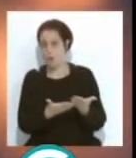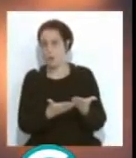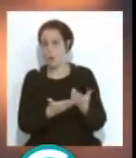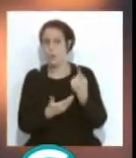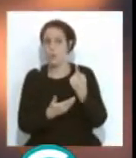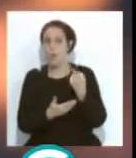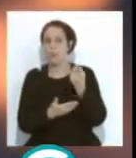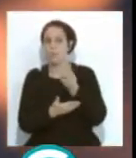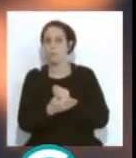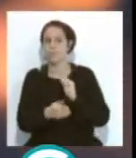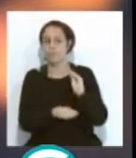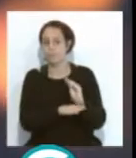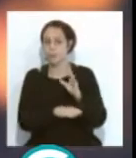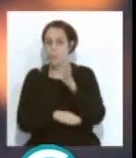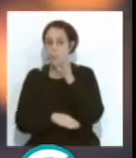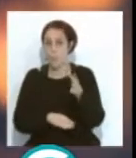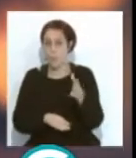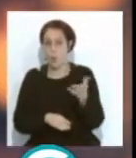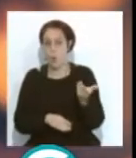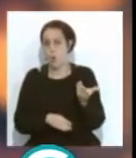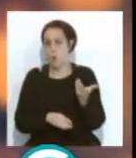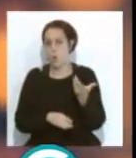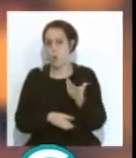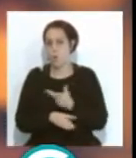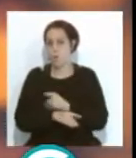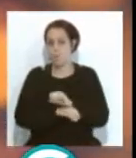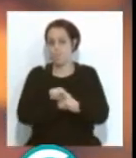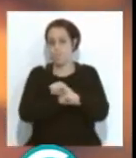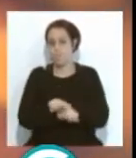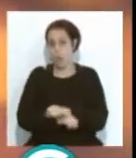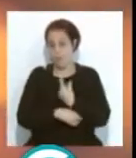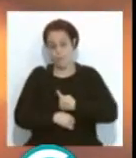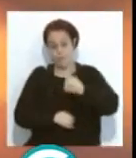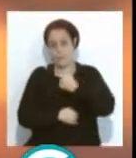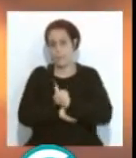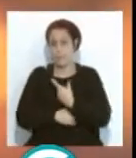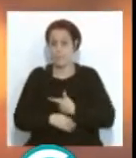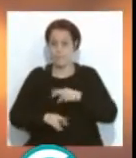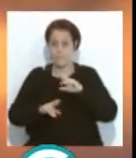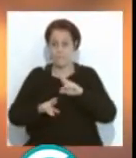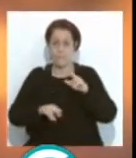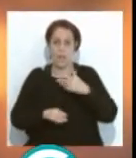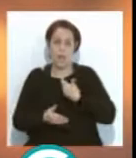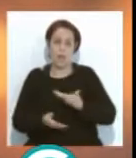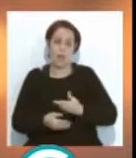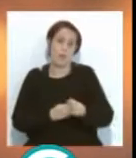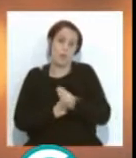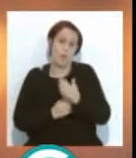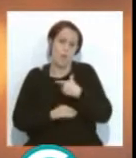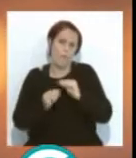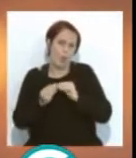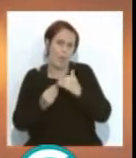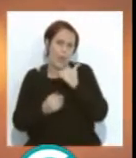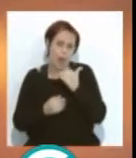una compensación por tener que estar obligatoriamente parado, esperemos que nuestra compensación llegue de alguna forma y más a las